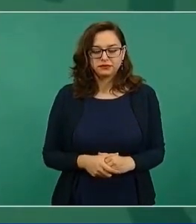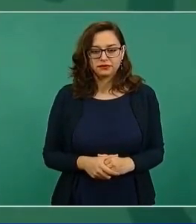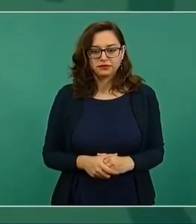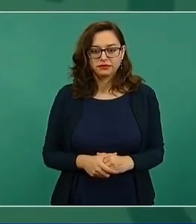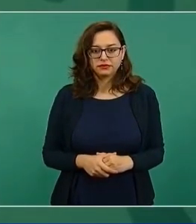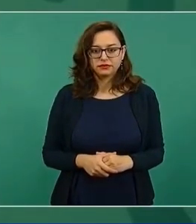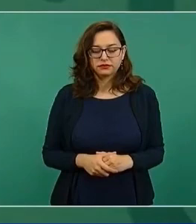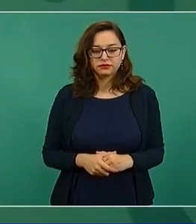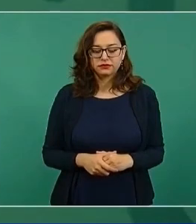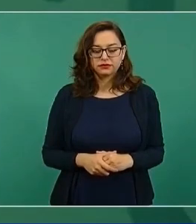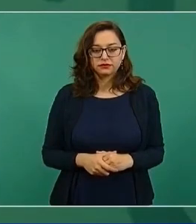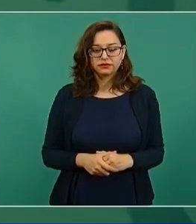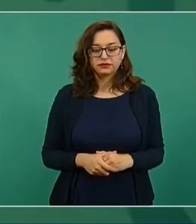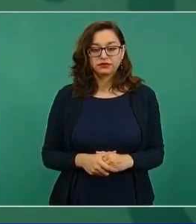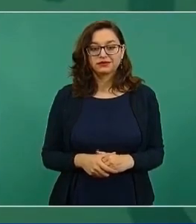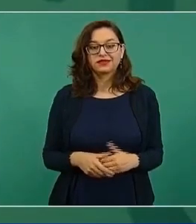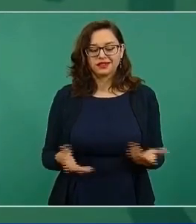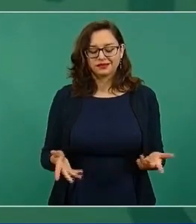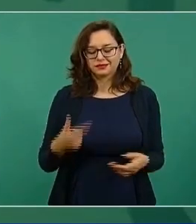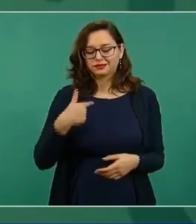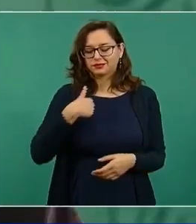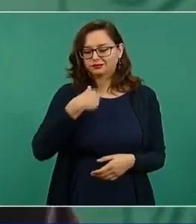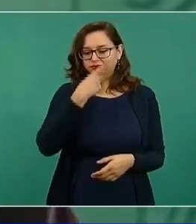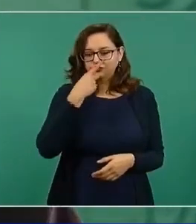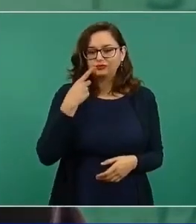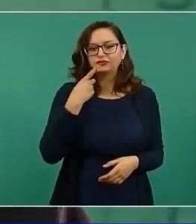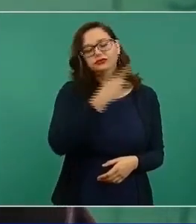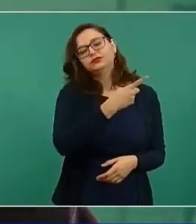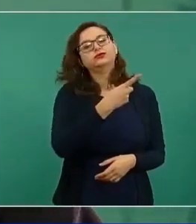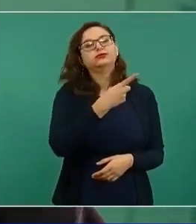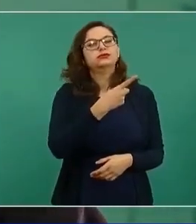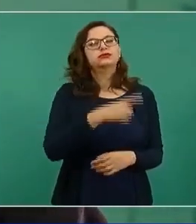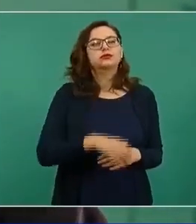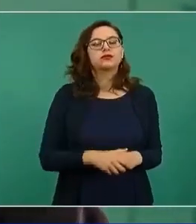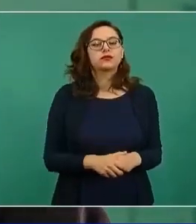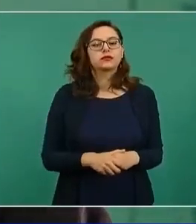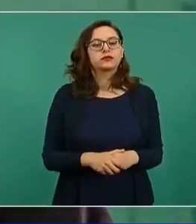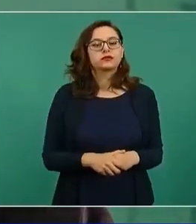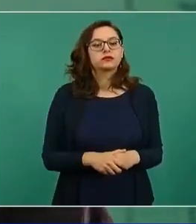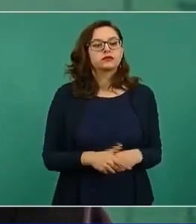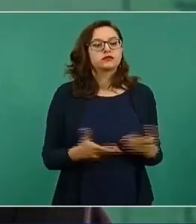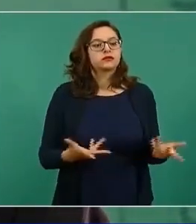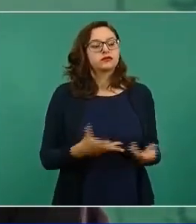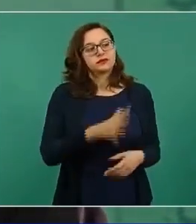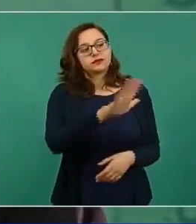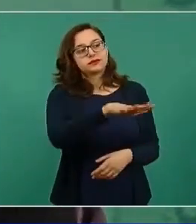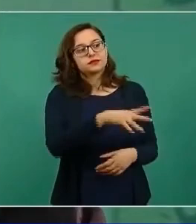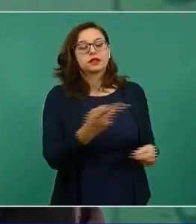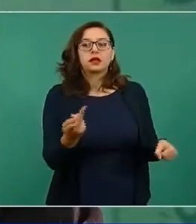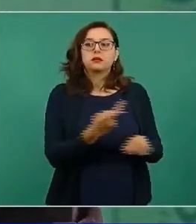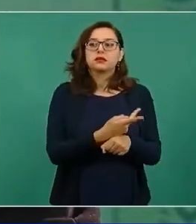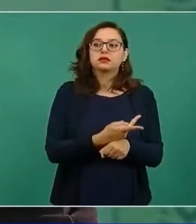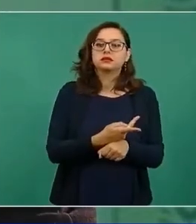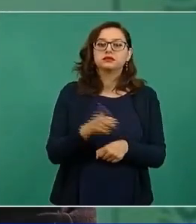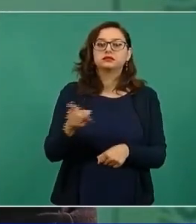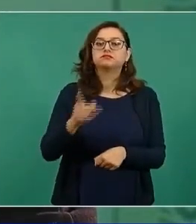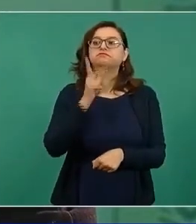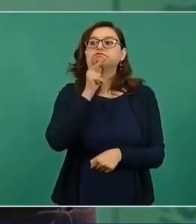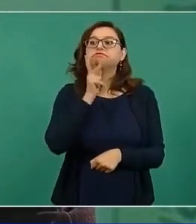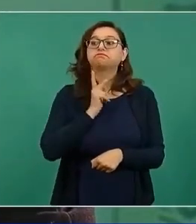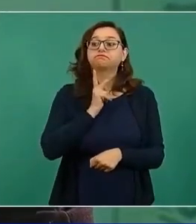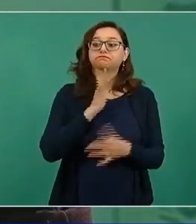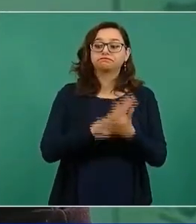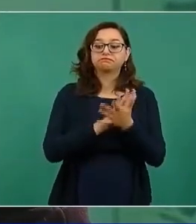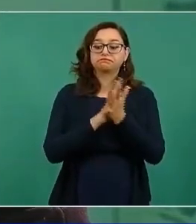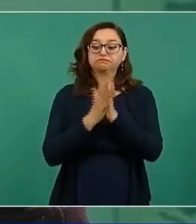Yo le dije que con la privatización del petróleo habían entregado